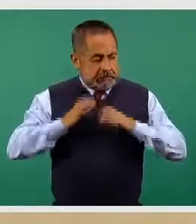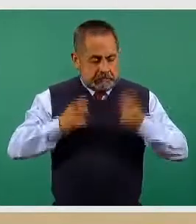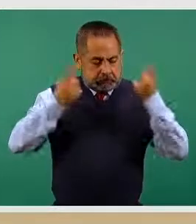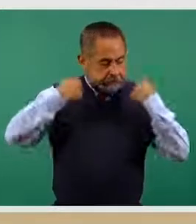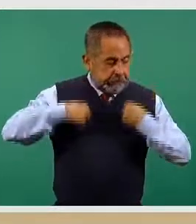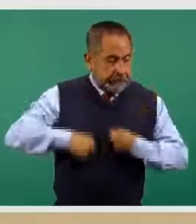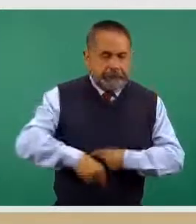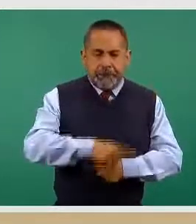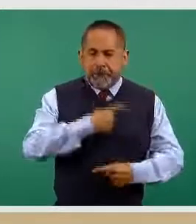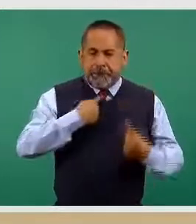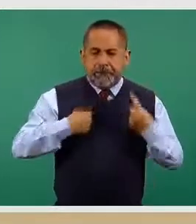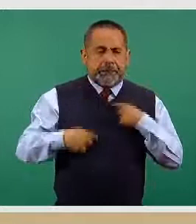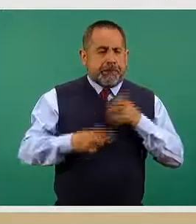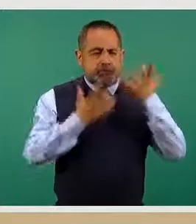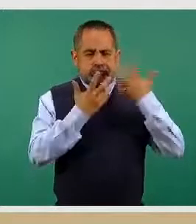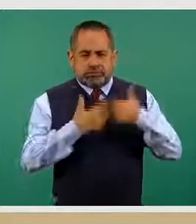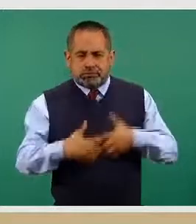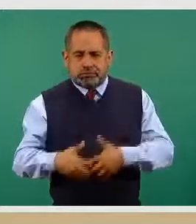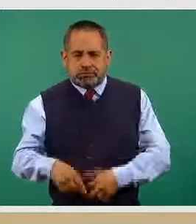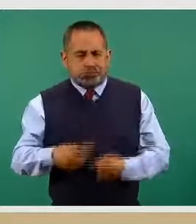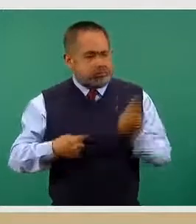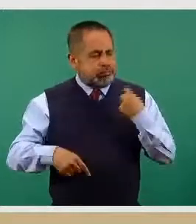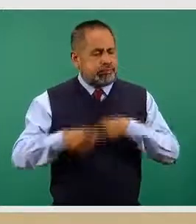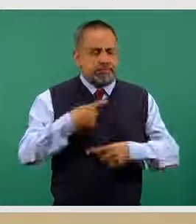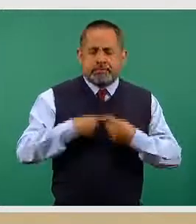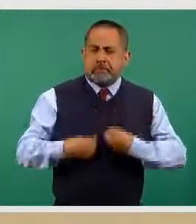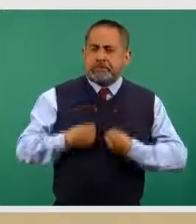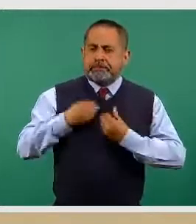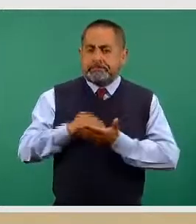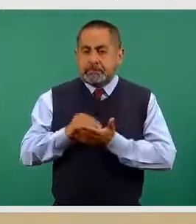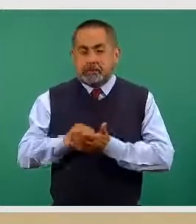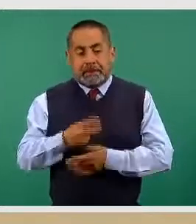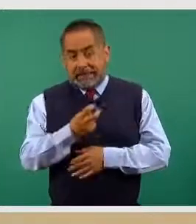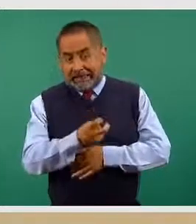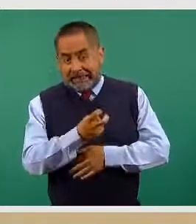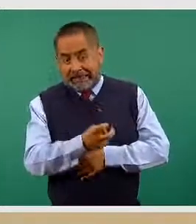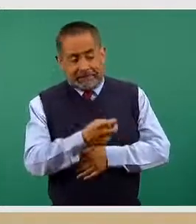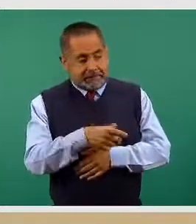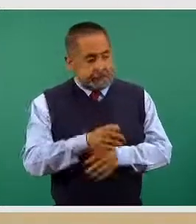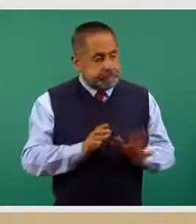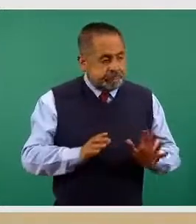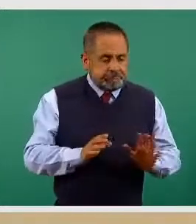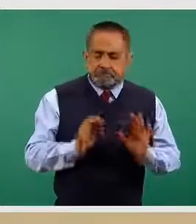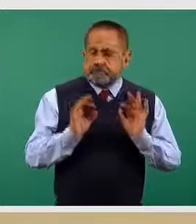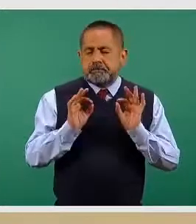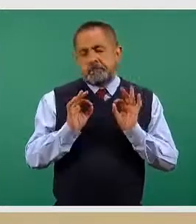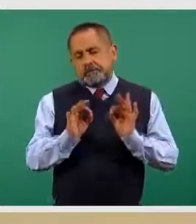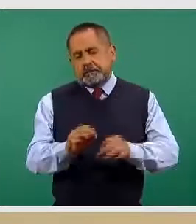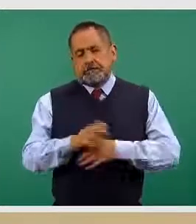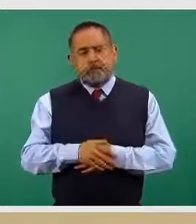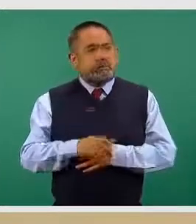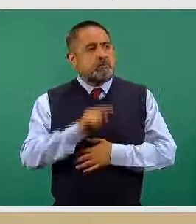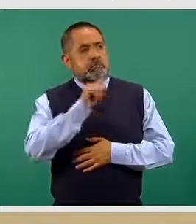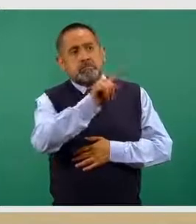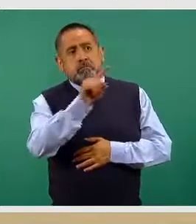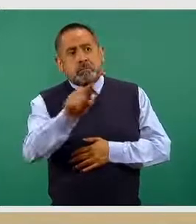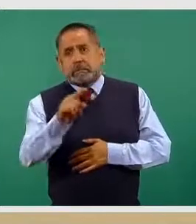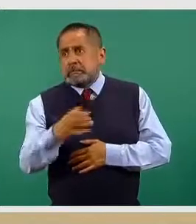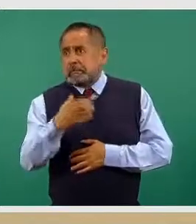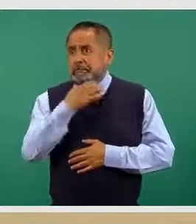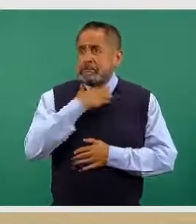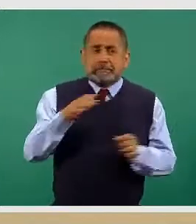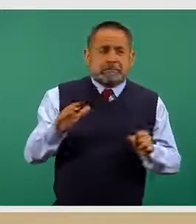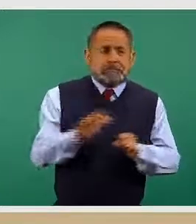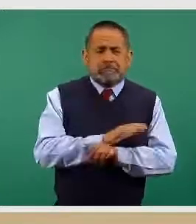mantenga la vida las personas. También ya no hay ninguno de nuestros estados con